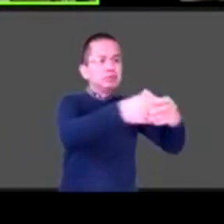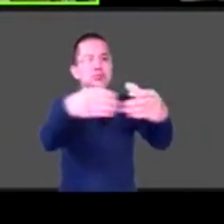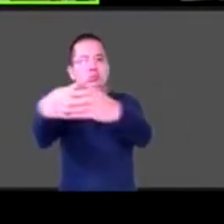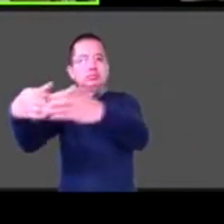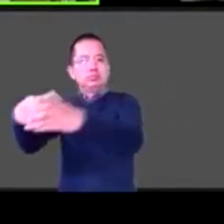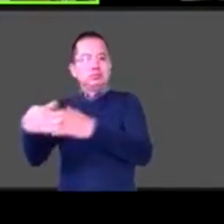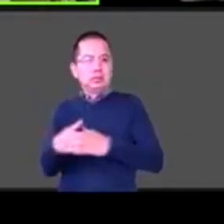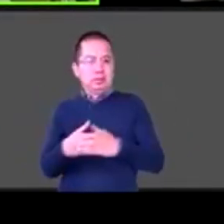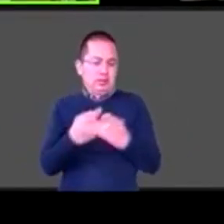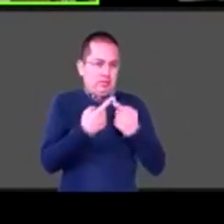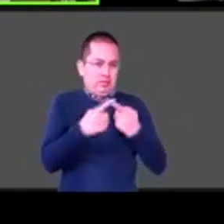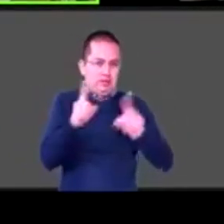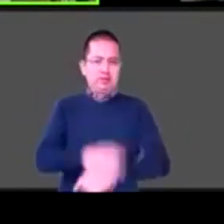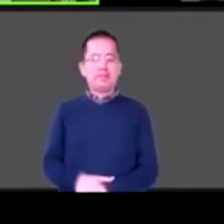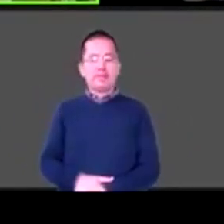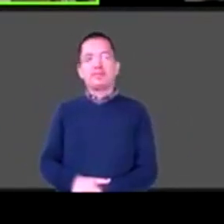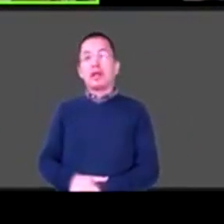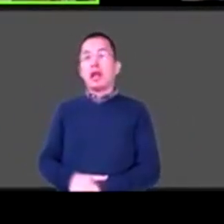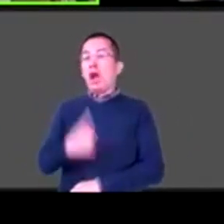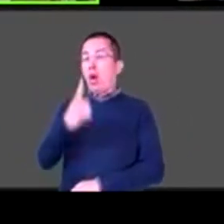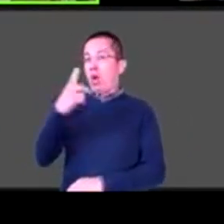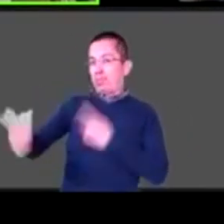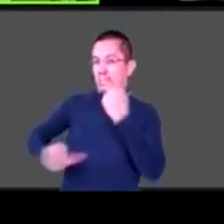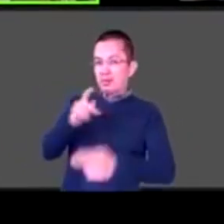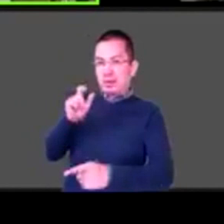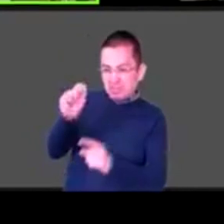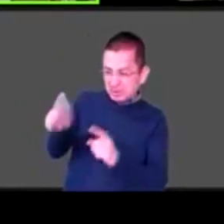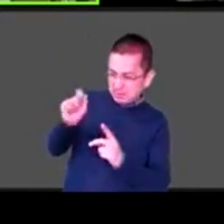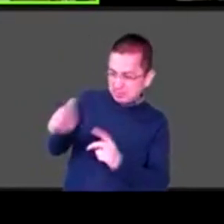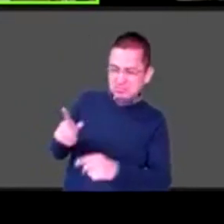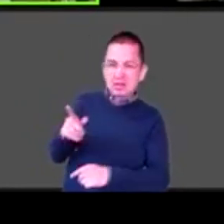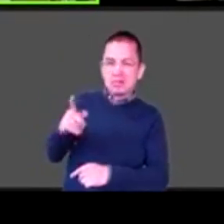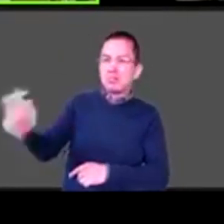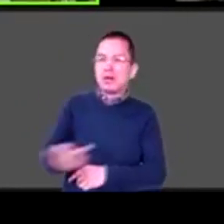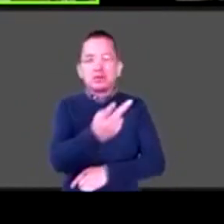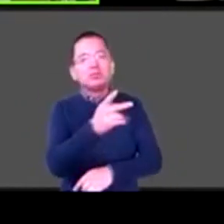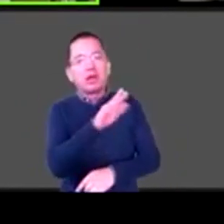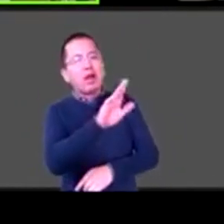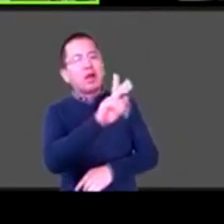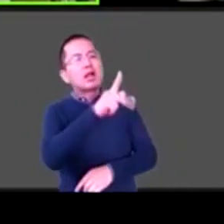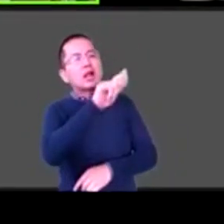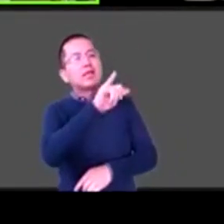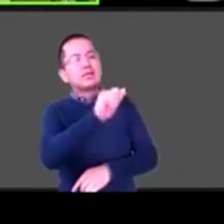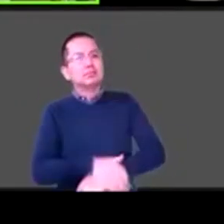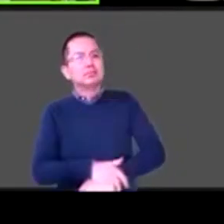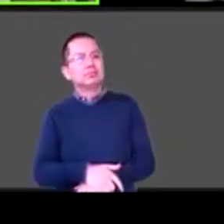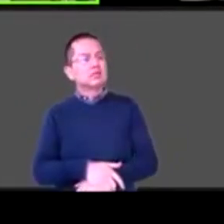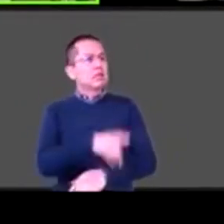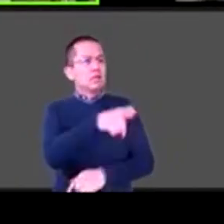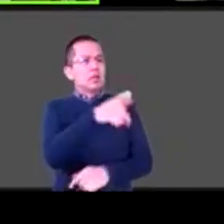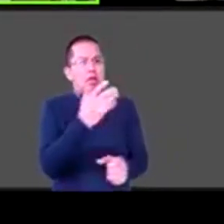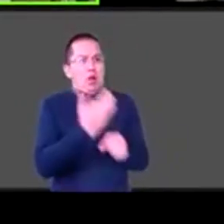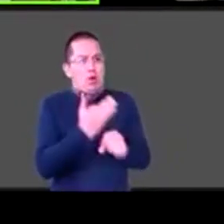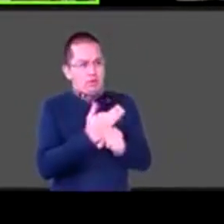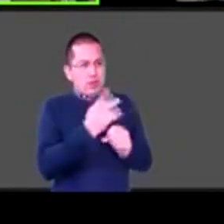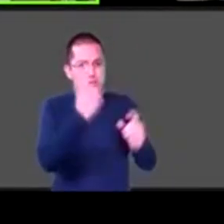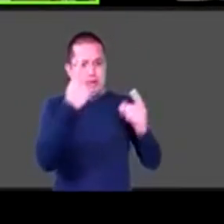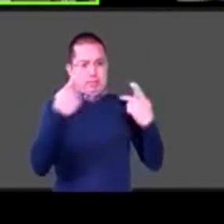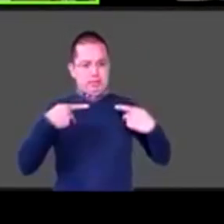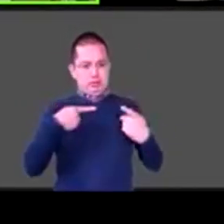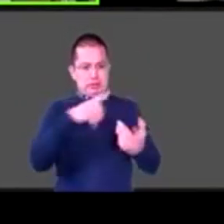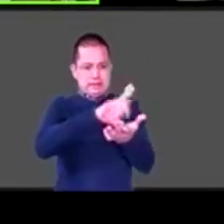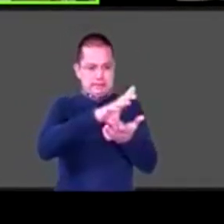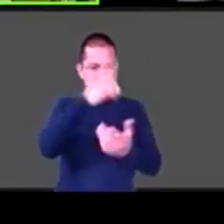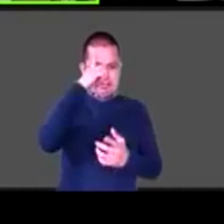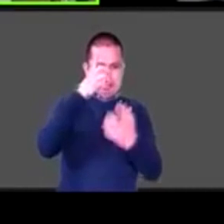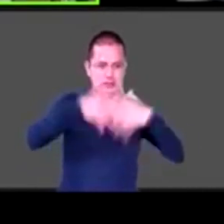lo han hecho varias personas aquí en el chat, es ¿cómo le explicas a una persona con discapacidad intelectual un duelo? Estamos en un momento